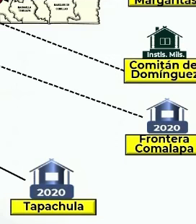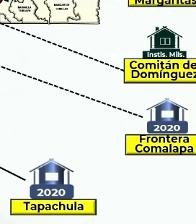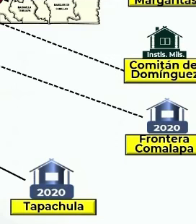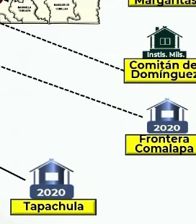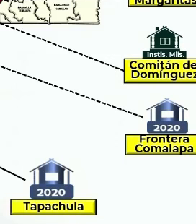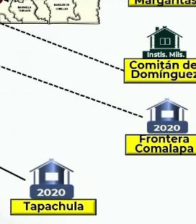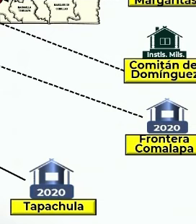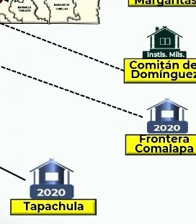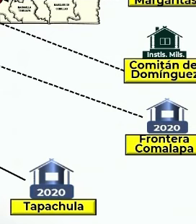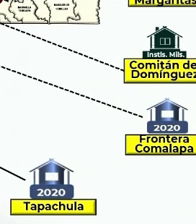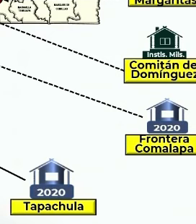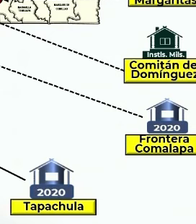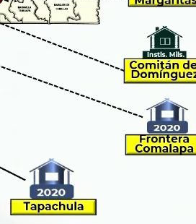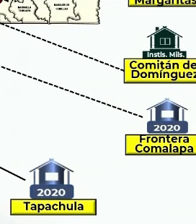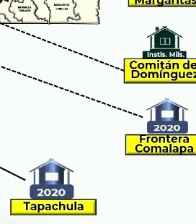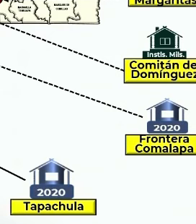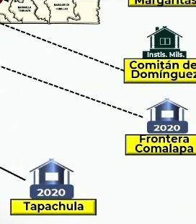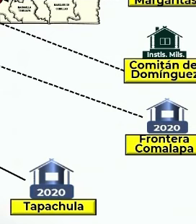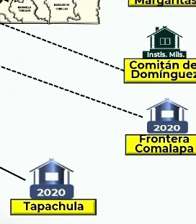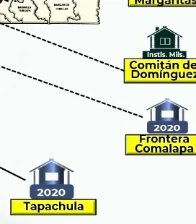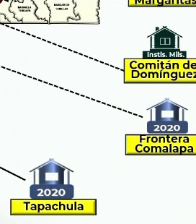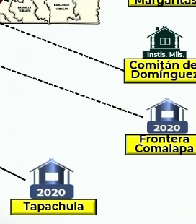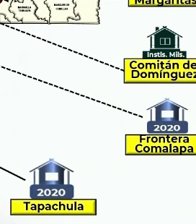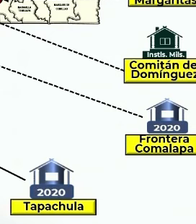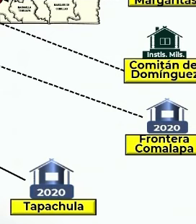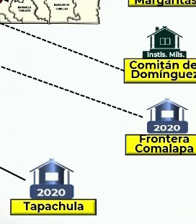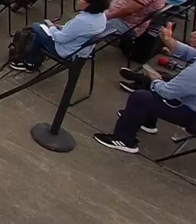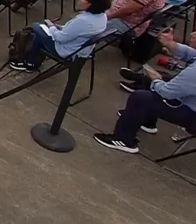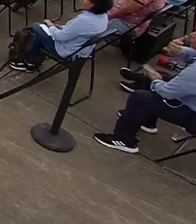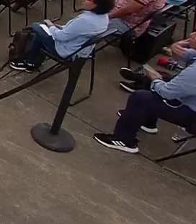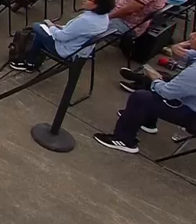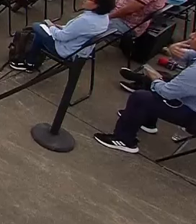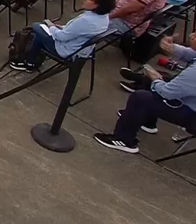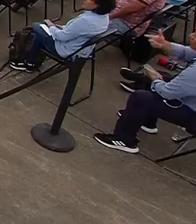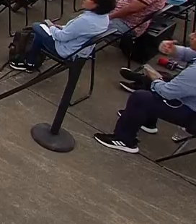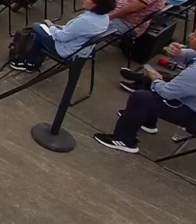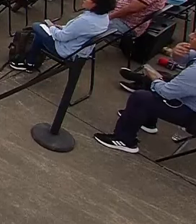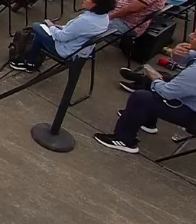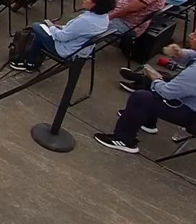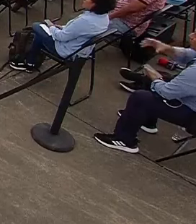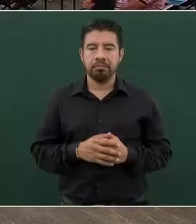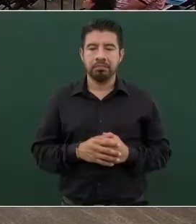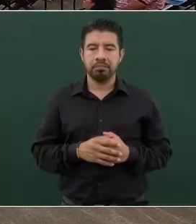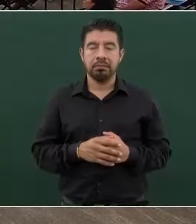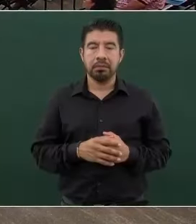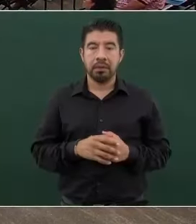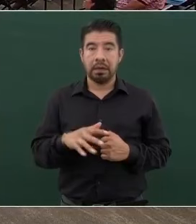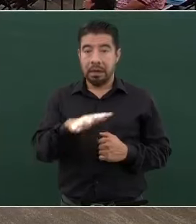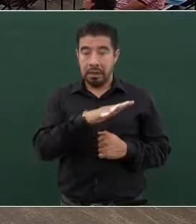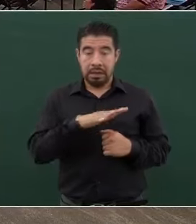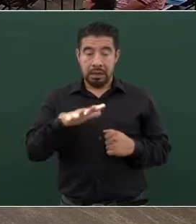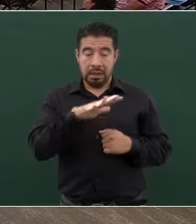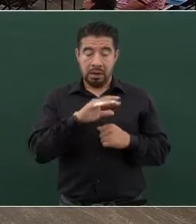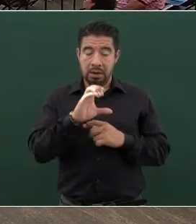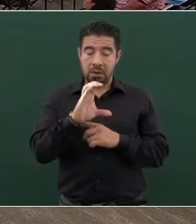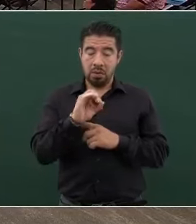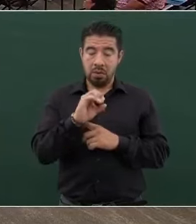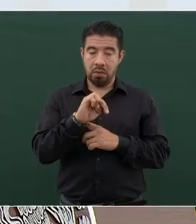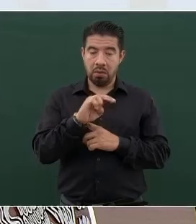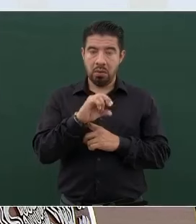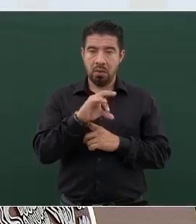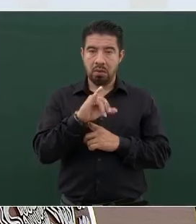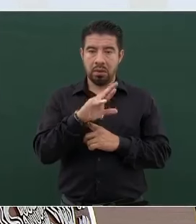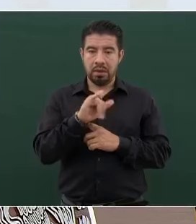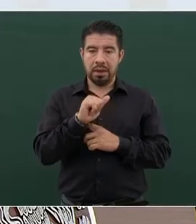vigilancia, más protección. ¿Cuántos elementos, presidente, van a reforzar las comunidades en esta zona? Ahora hay 900